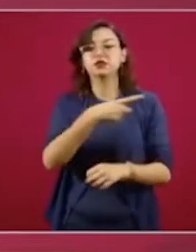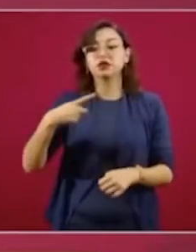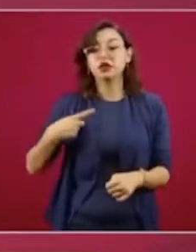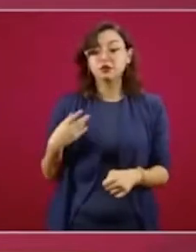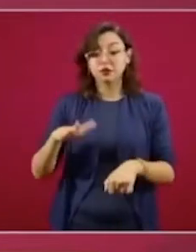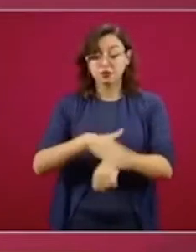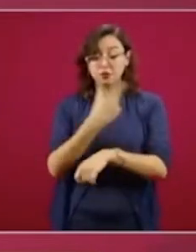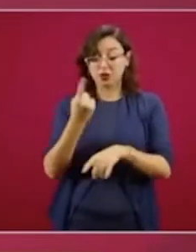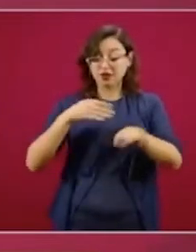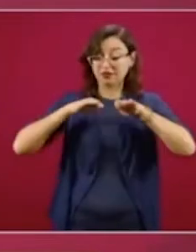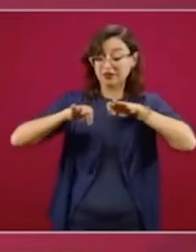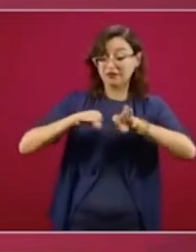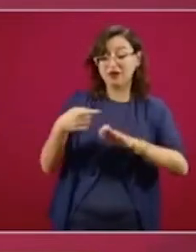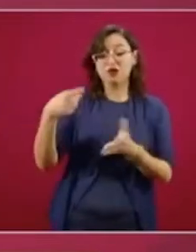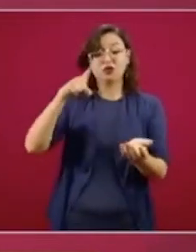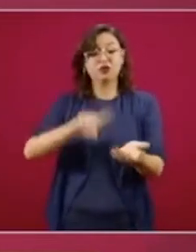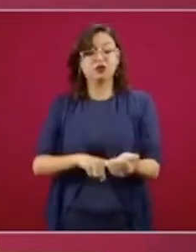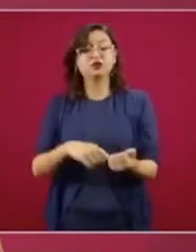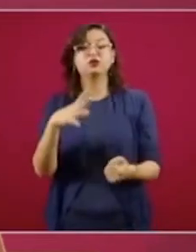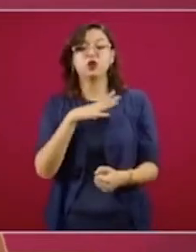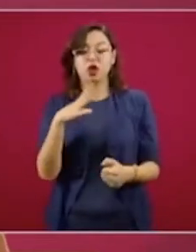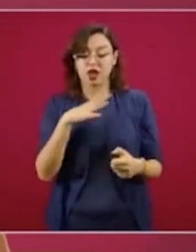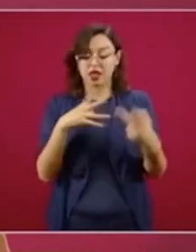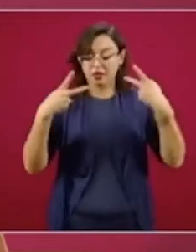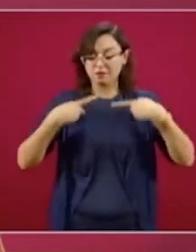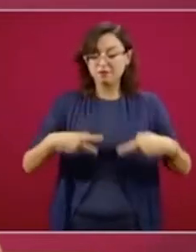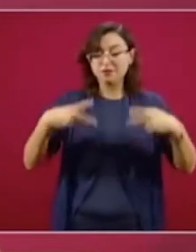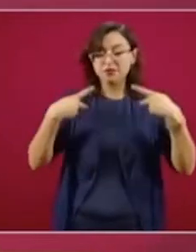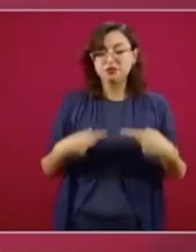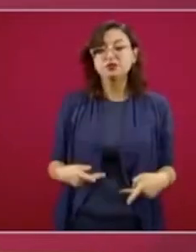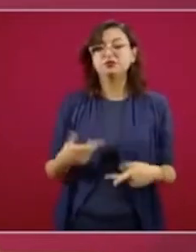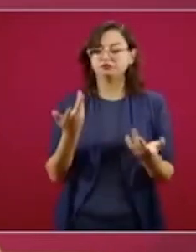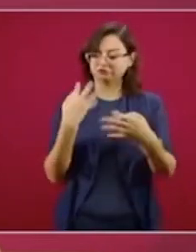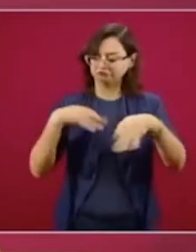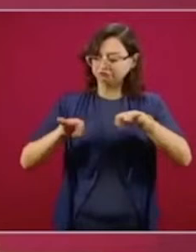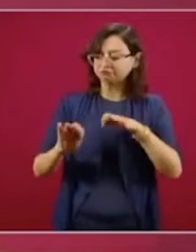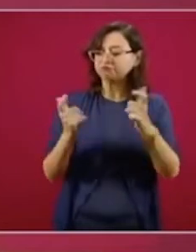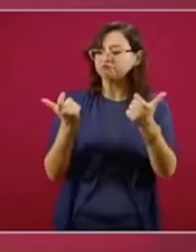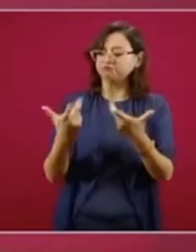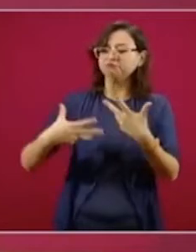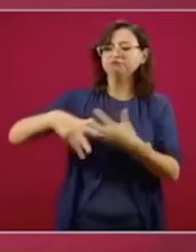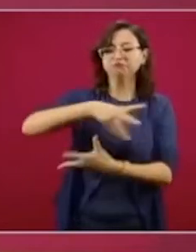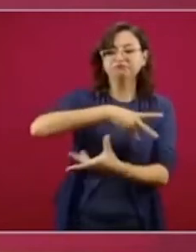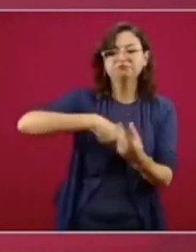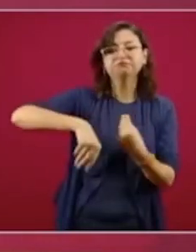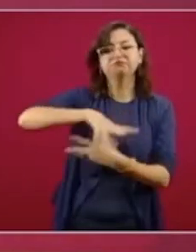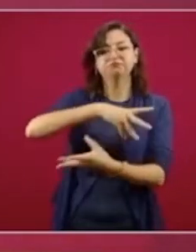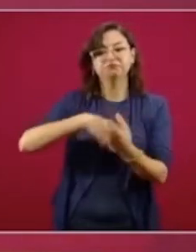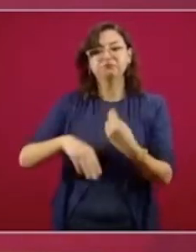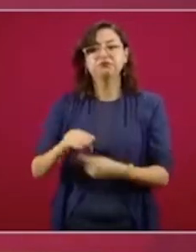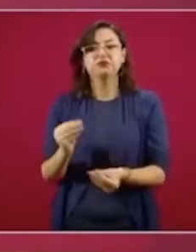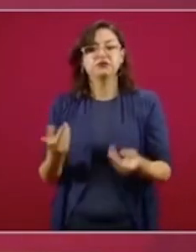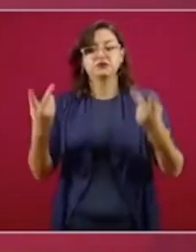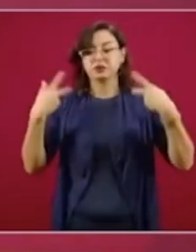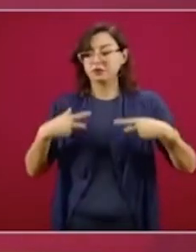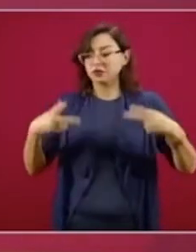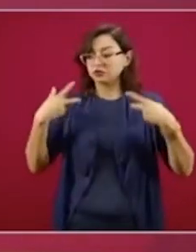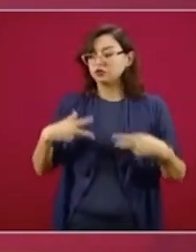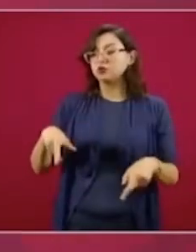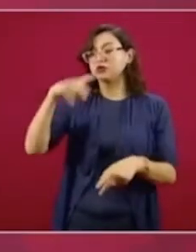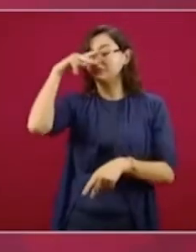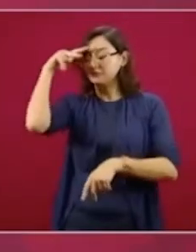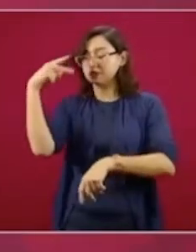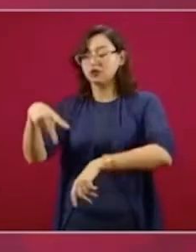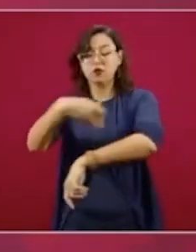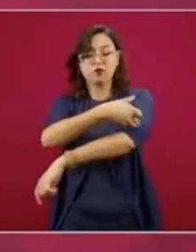de personas. El trabajo es el generador de la riqueza, la principal fuente de ingresos de las familias